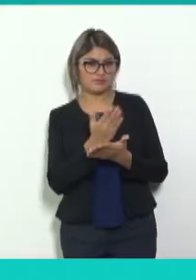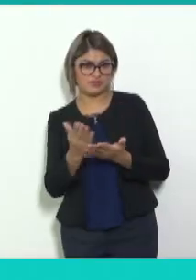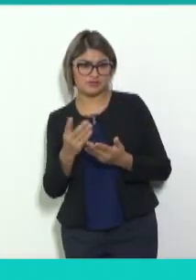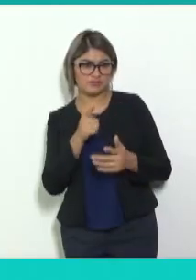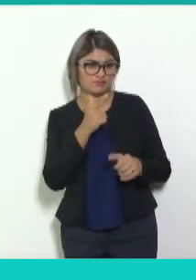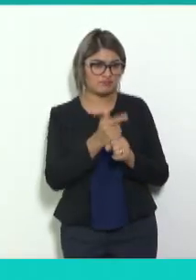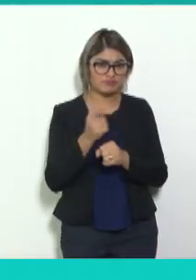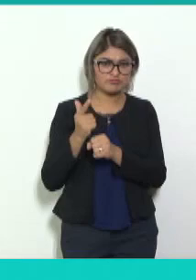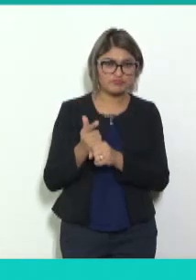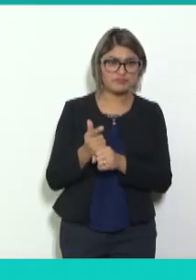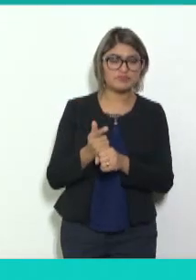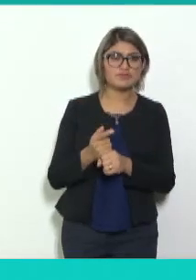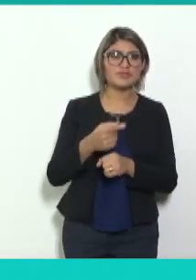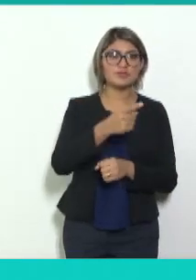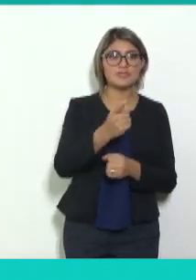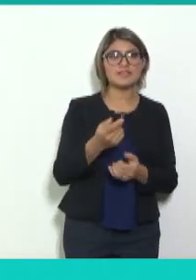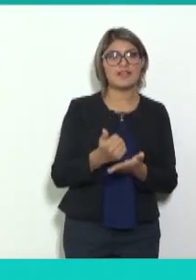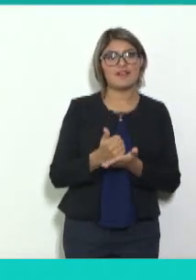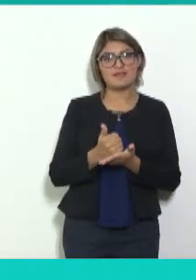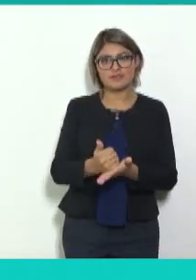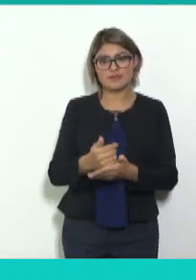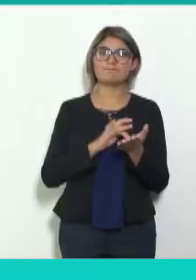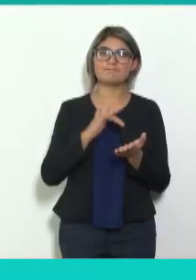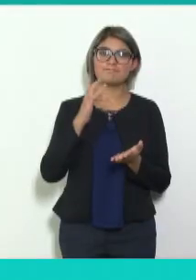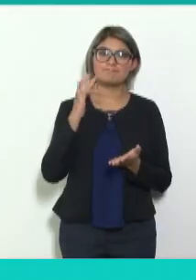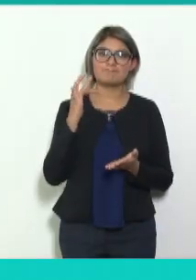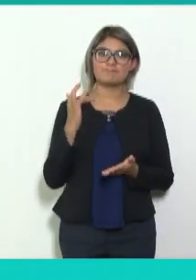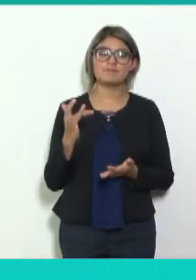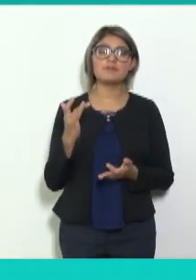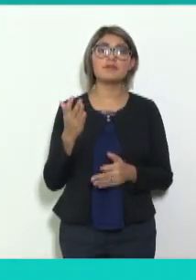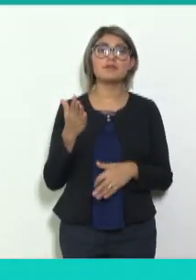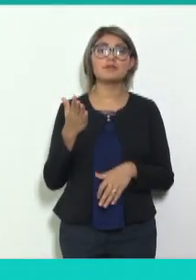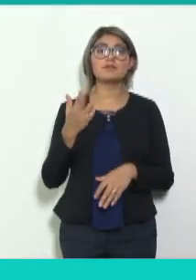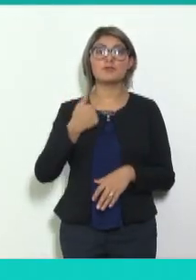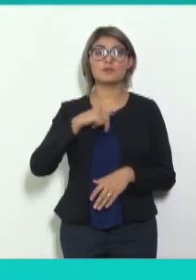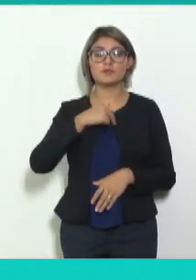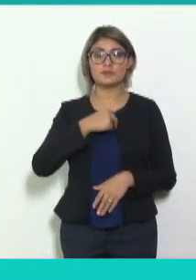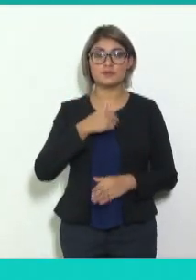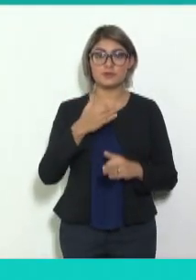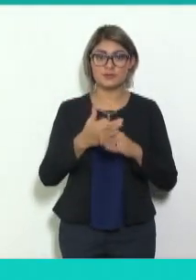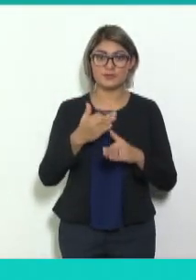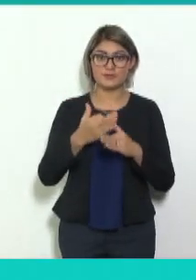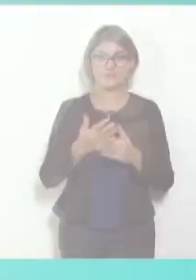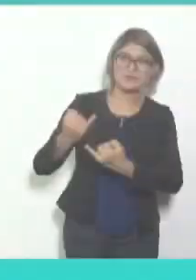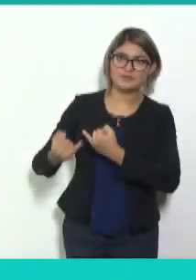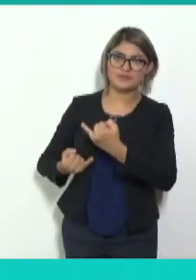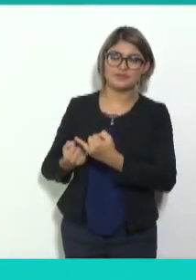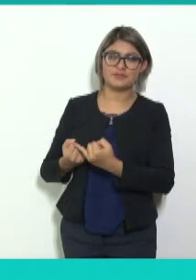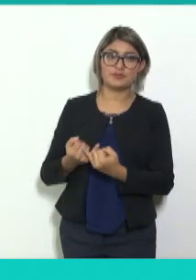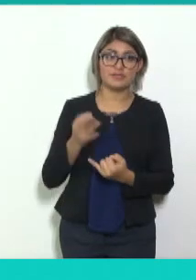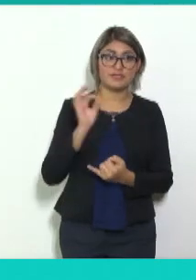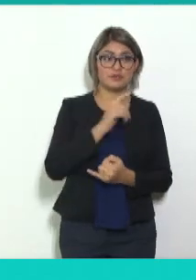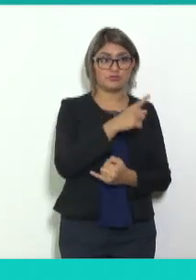con nitidez y perspicacia y se hagan mucho mejor las cosas en materia de acceso a la información y protección de datos personales.